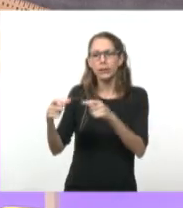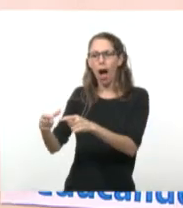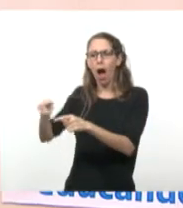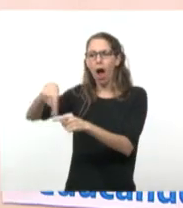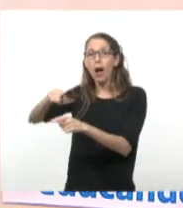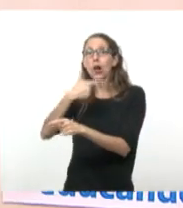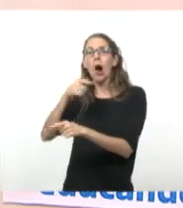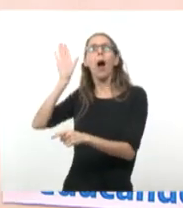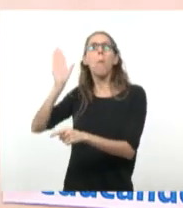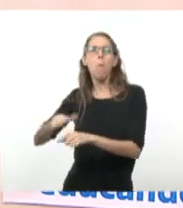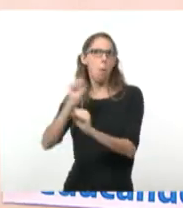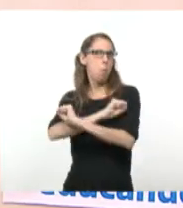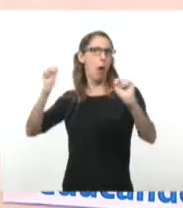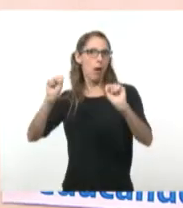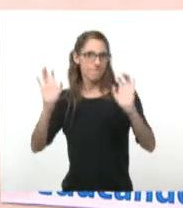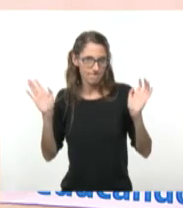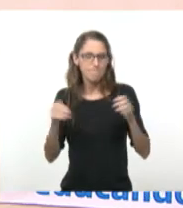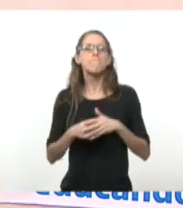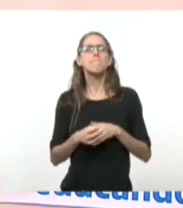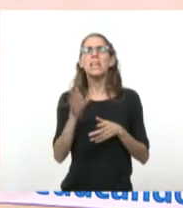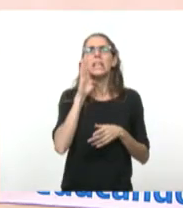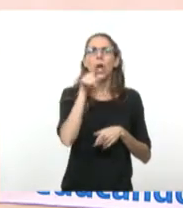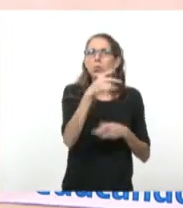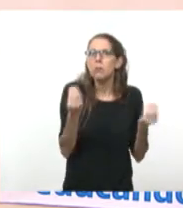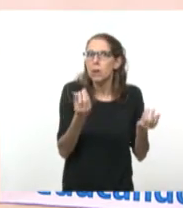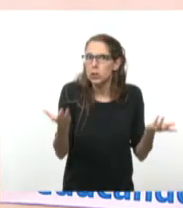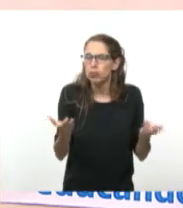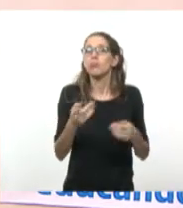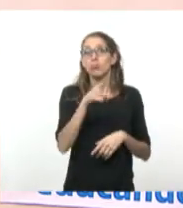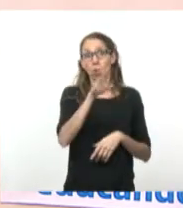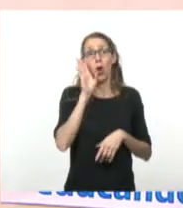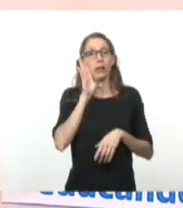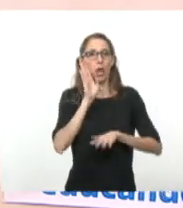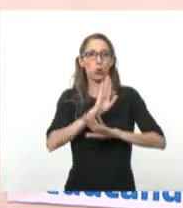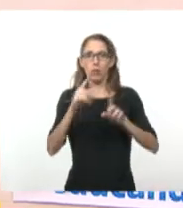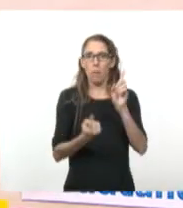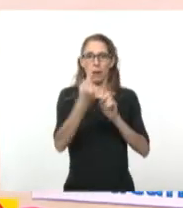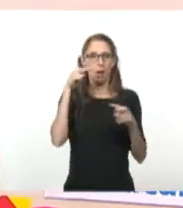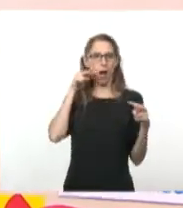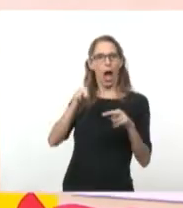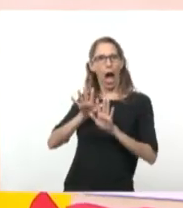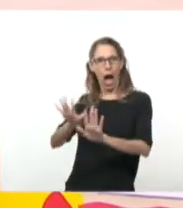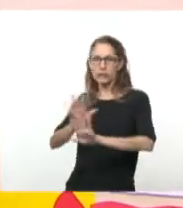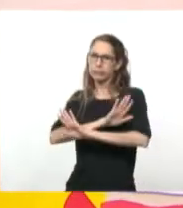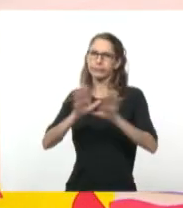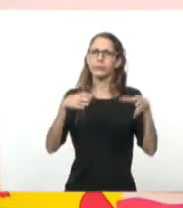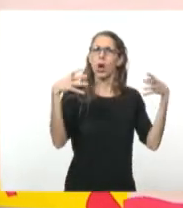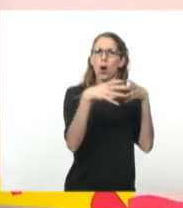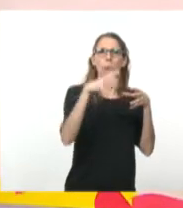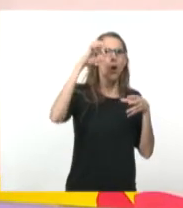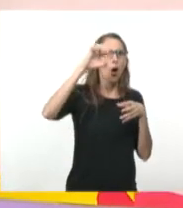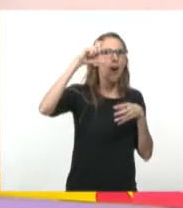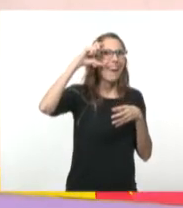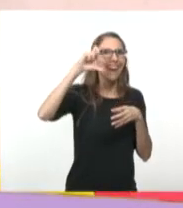Unidos con...? Bueno, la reacción de Estados Unidos es, en principio va a expulsar a Cuba de la OEA, de la Organización de Estados Americanos,